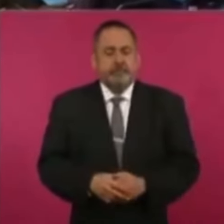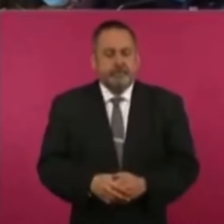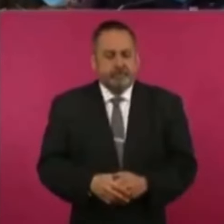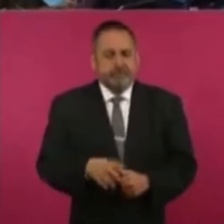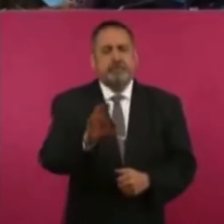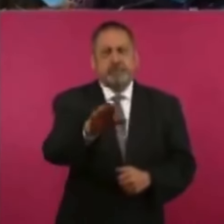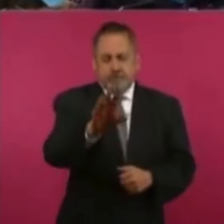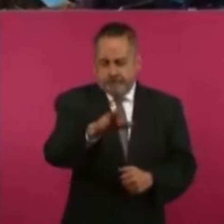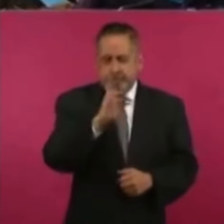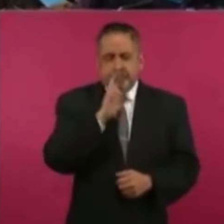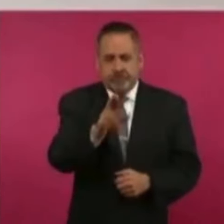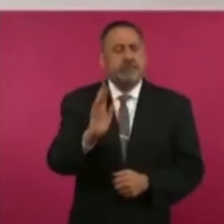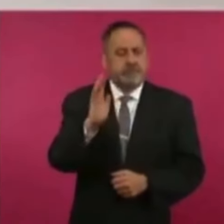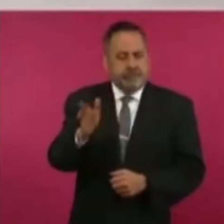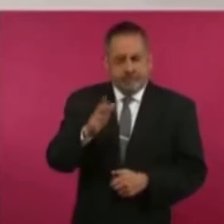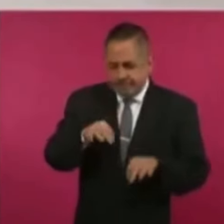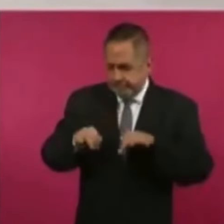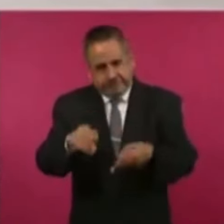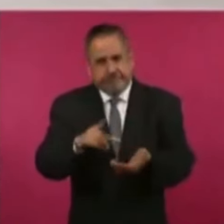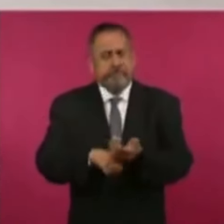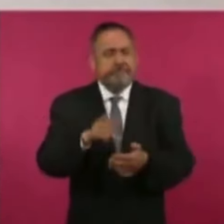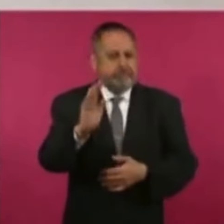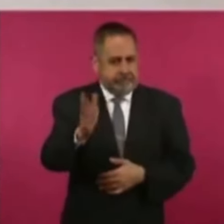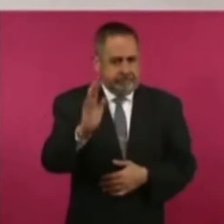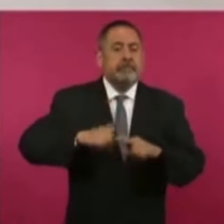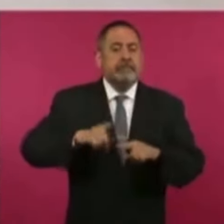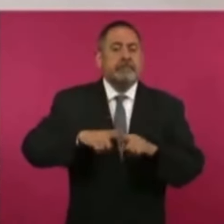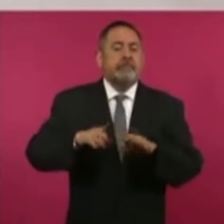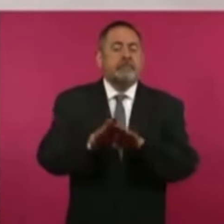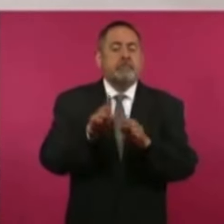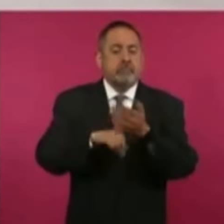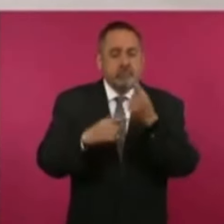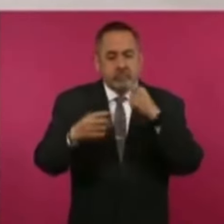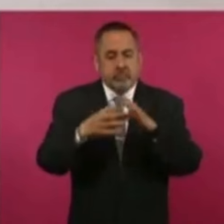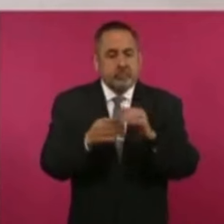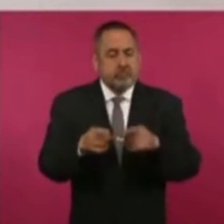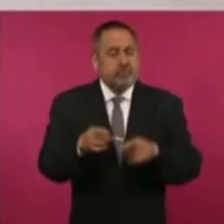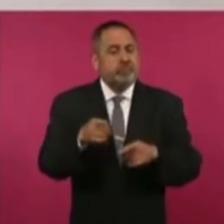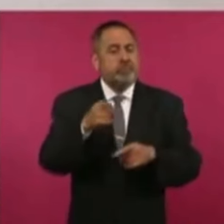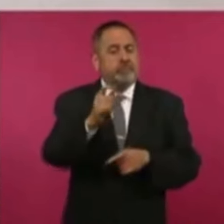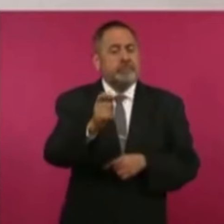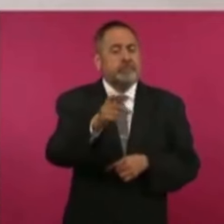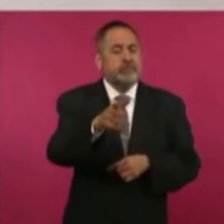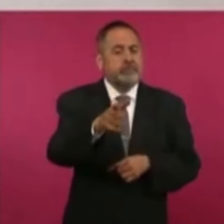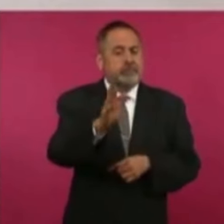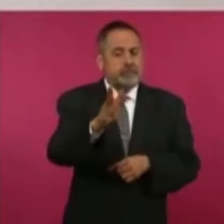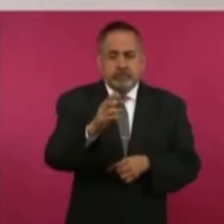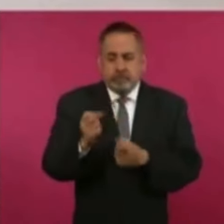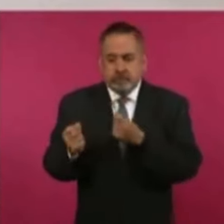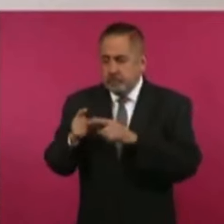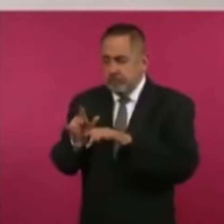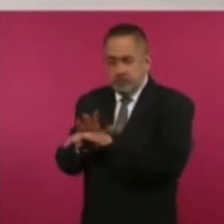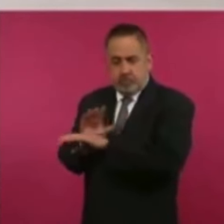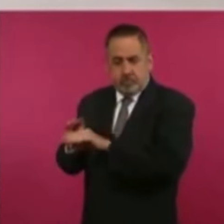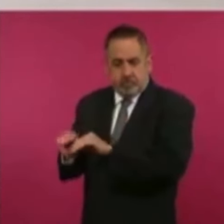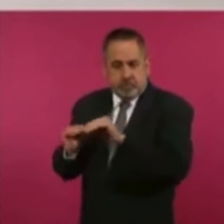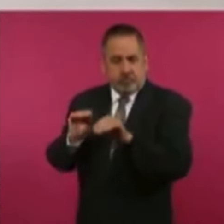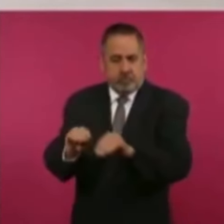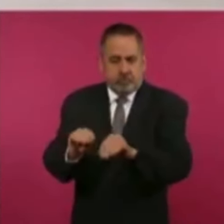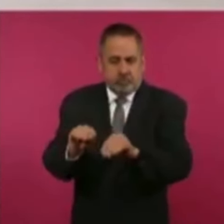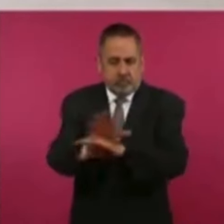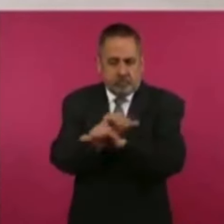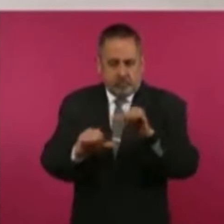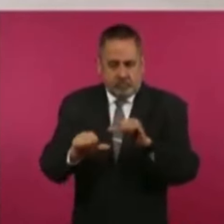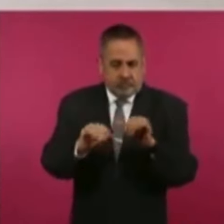Están trabajando ahí y lo que se hizo fue que se movieron algunos elementos y otros